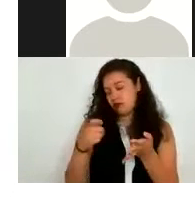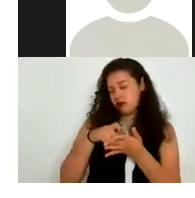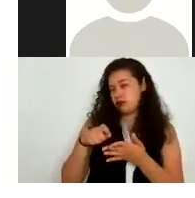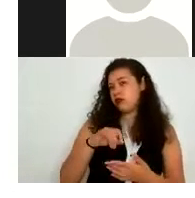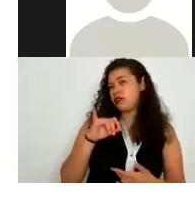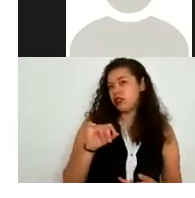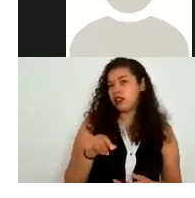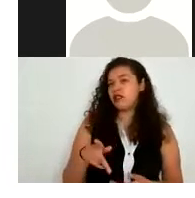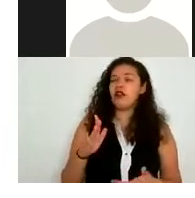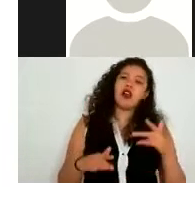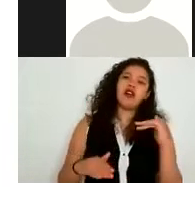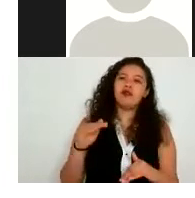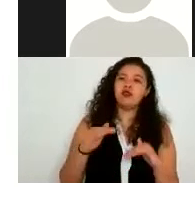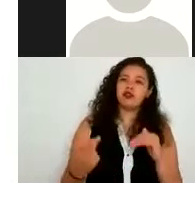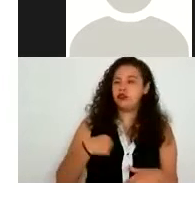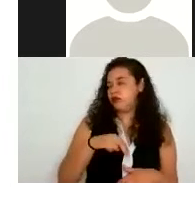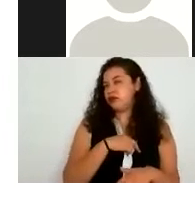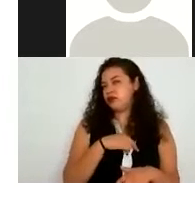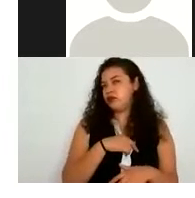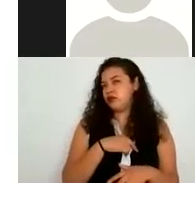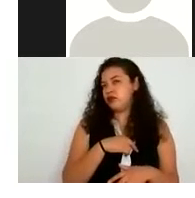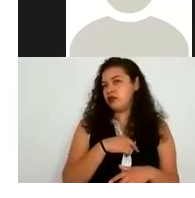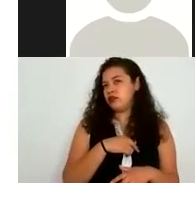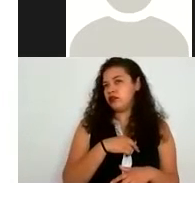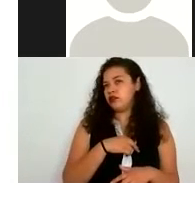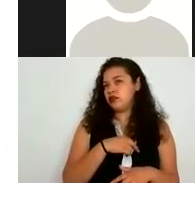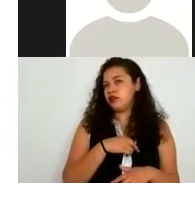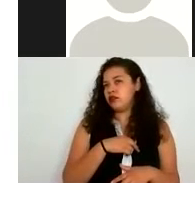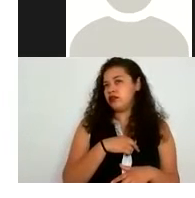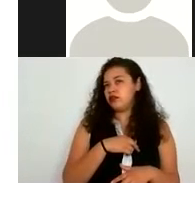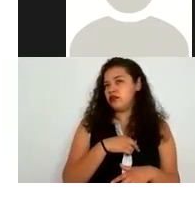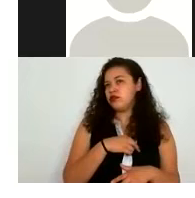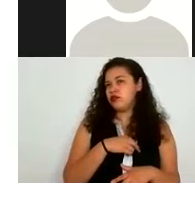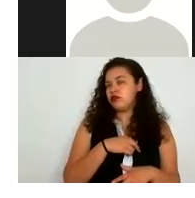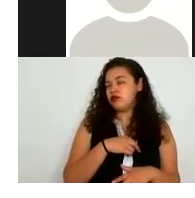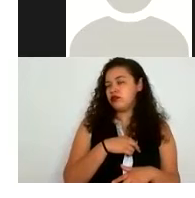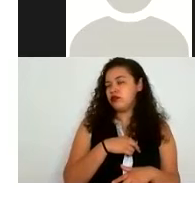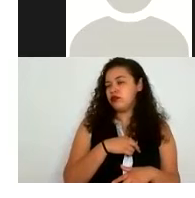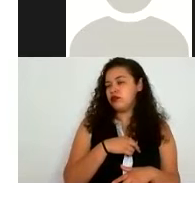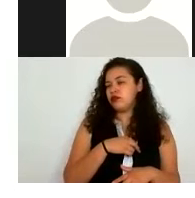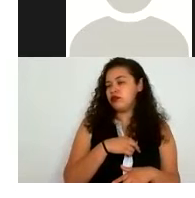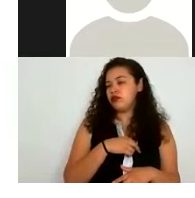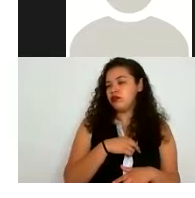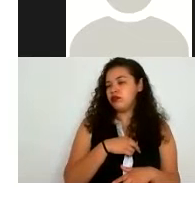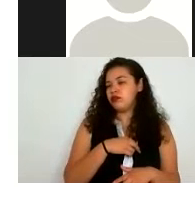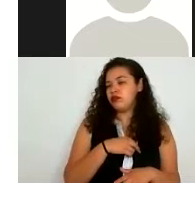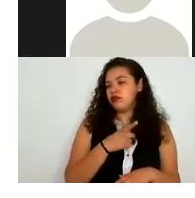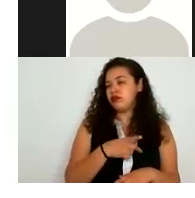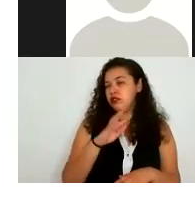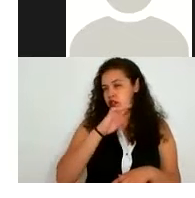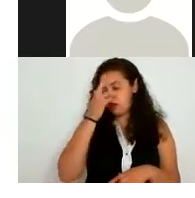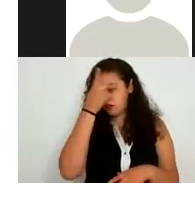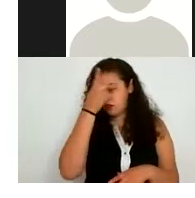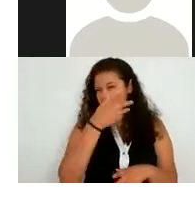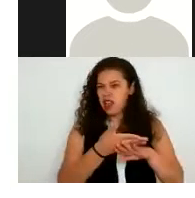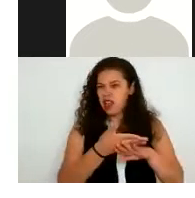con este si se acuerda de la dirección donde vivía obviamente también depende de la edad